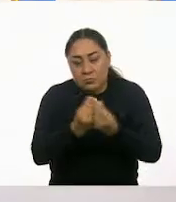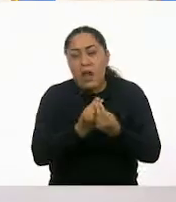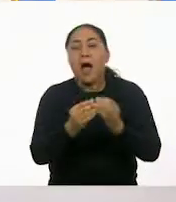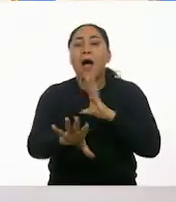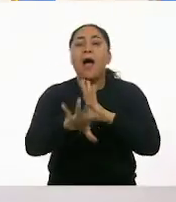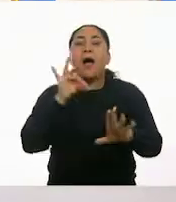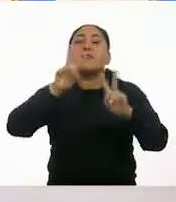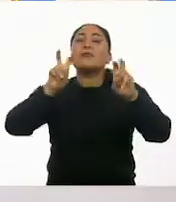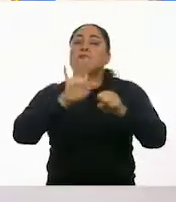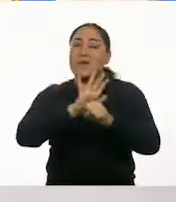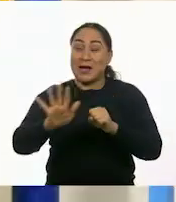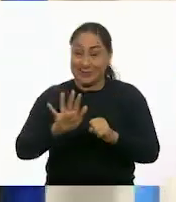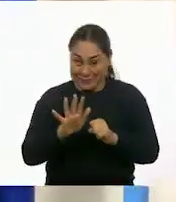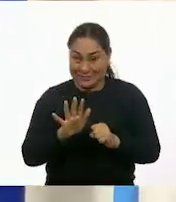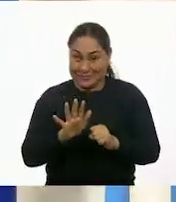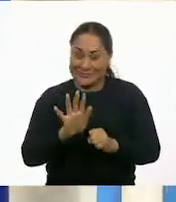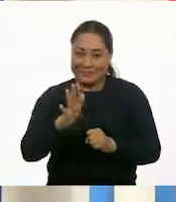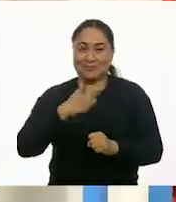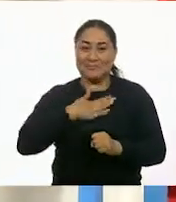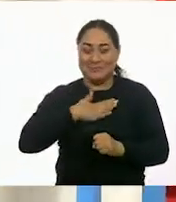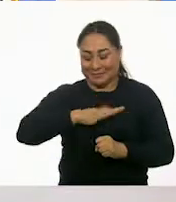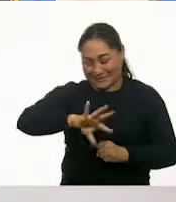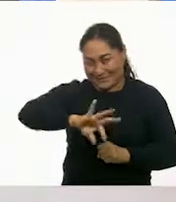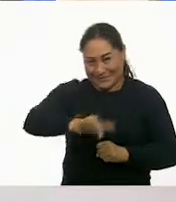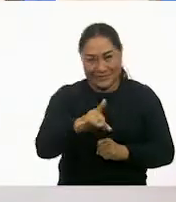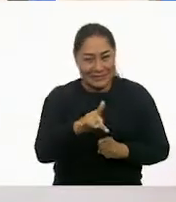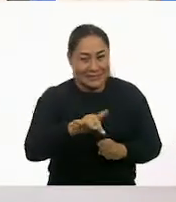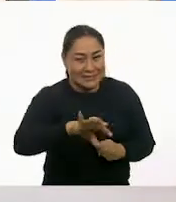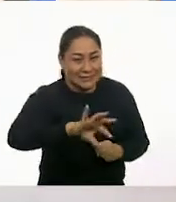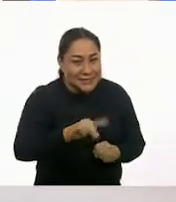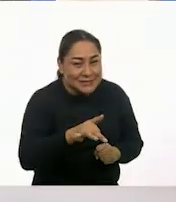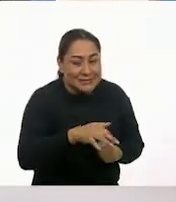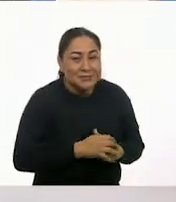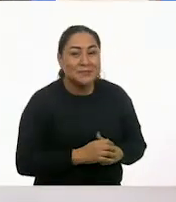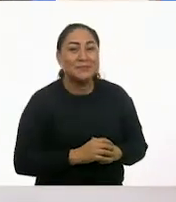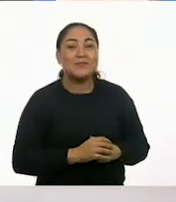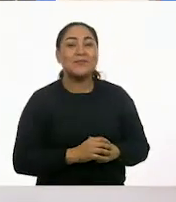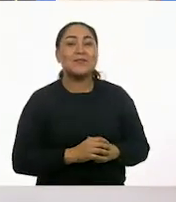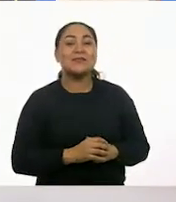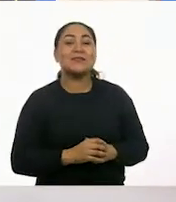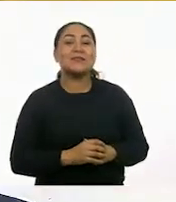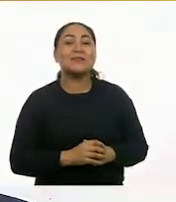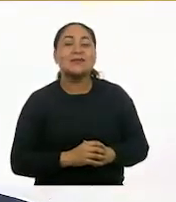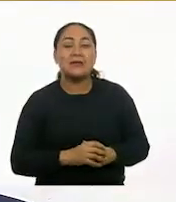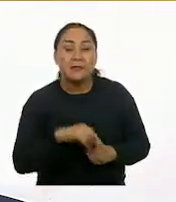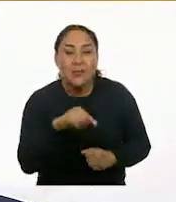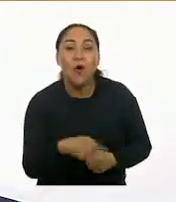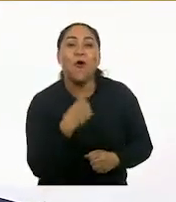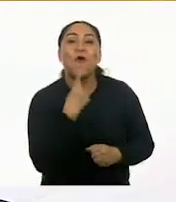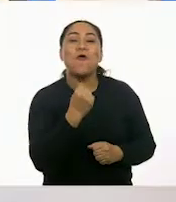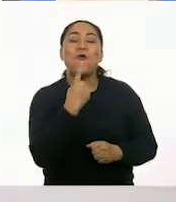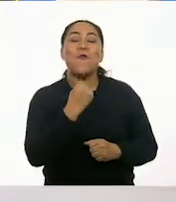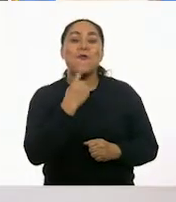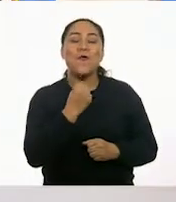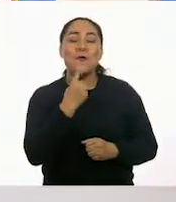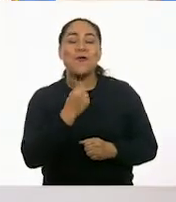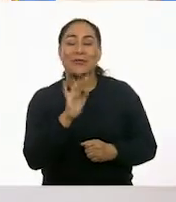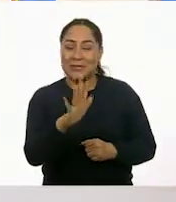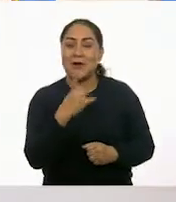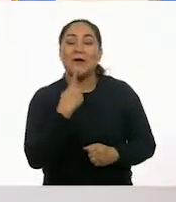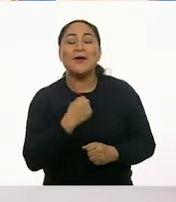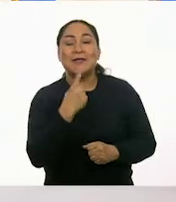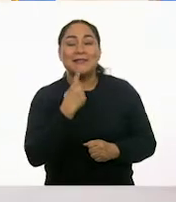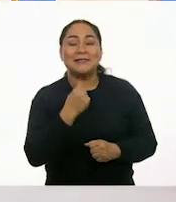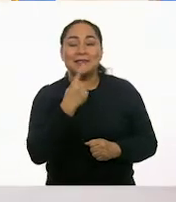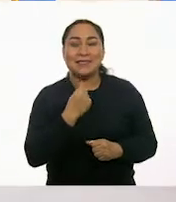la Me toca tirar. Gira, gira, gira, gira. Se cae y nos tocó el rojo. Rojo. Rojo,